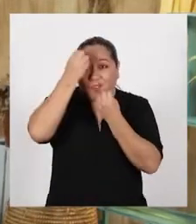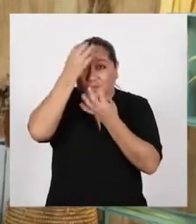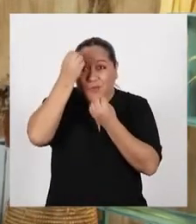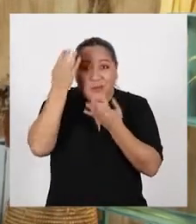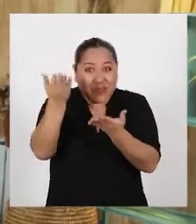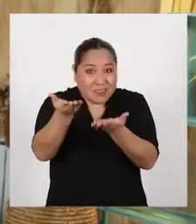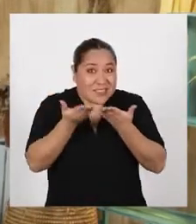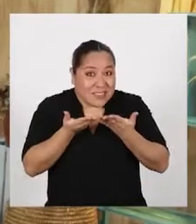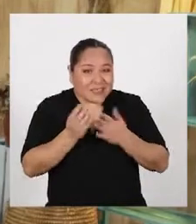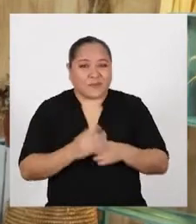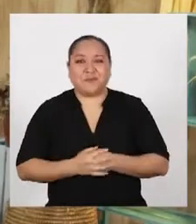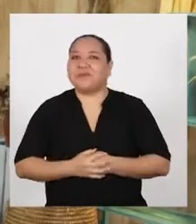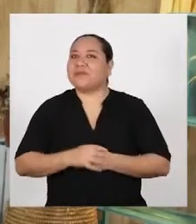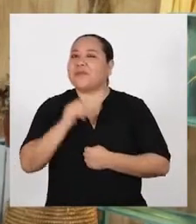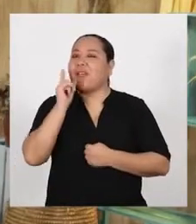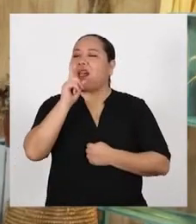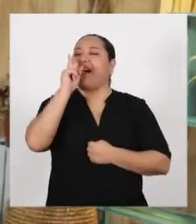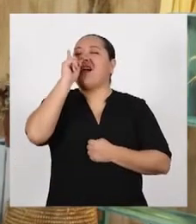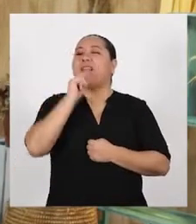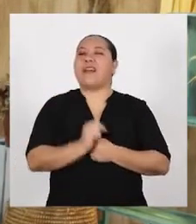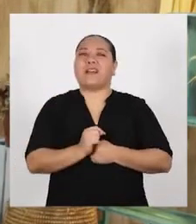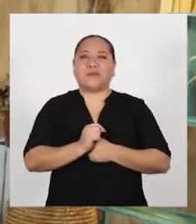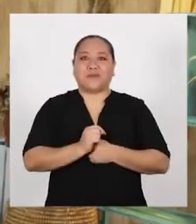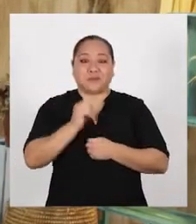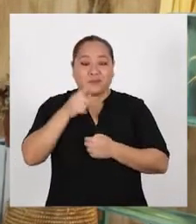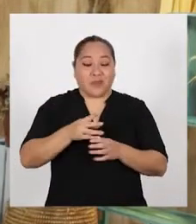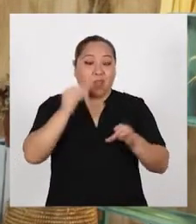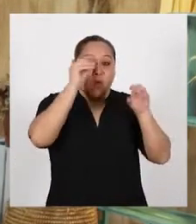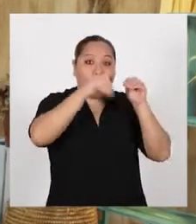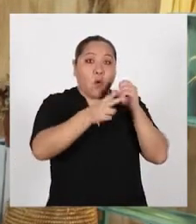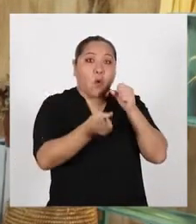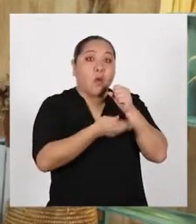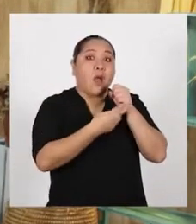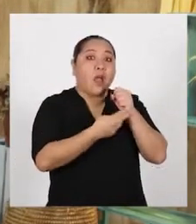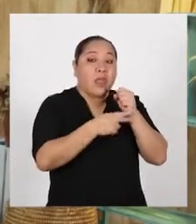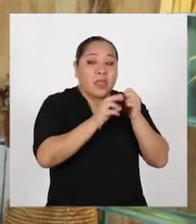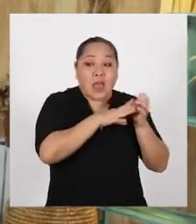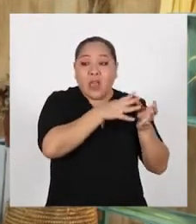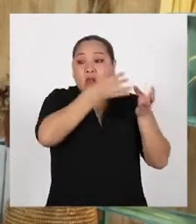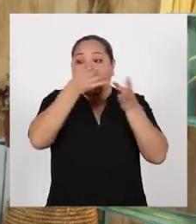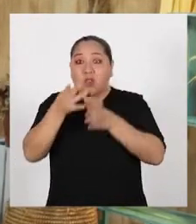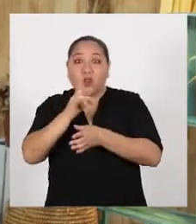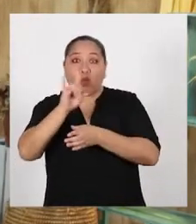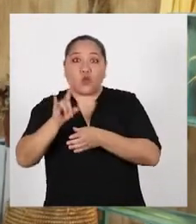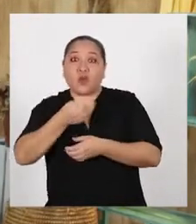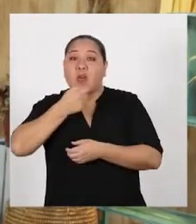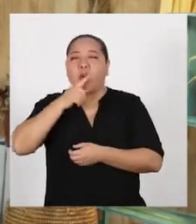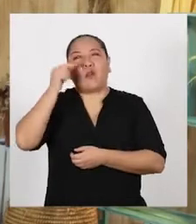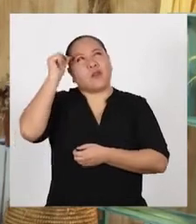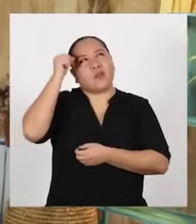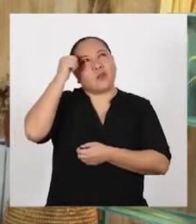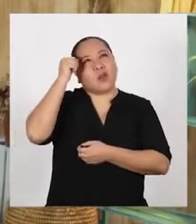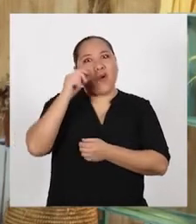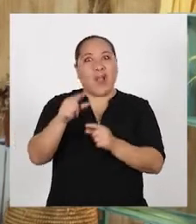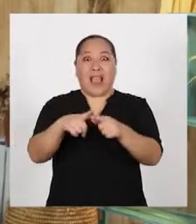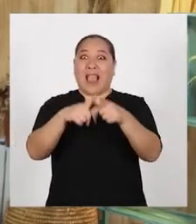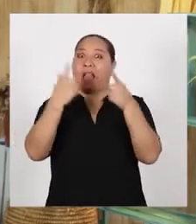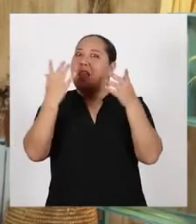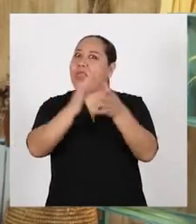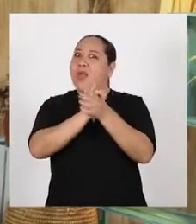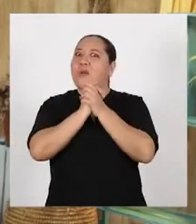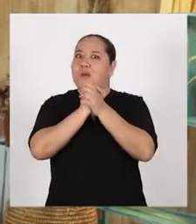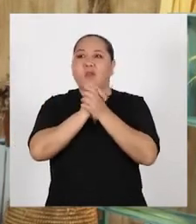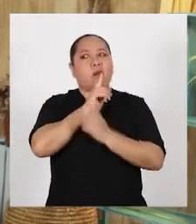novedades nos traes? A propósito de la siembra y cosecha de agua, me acordé de un gran